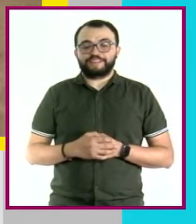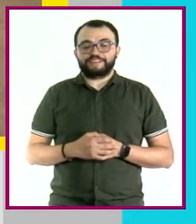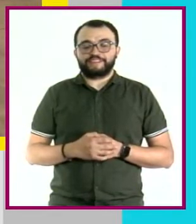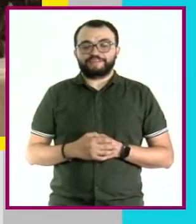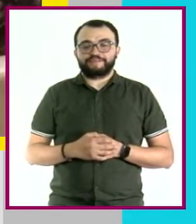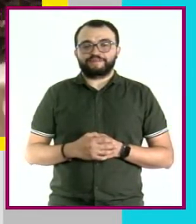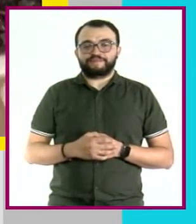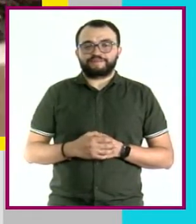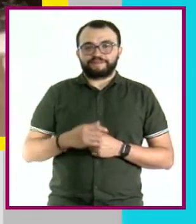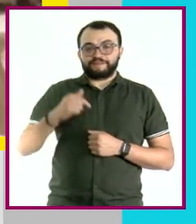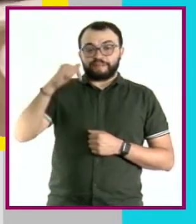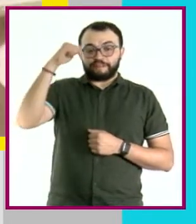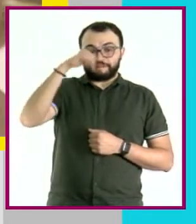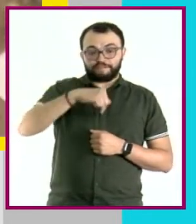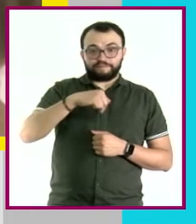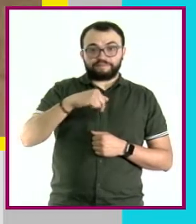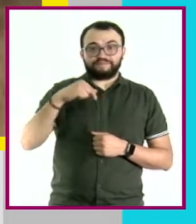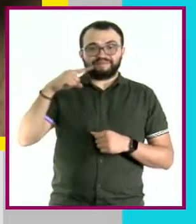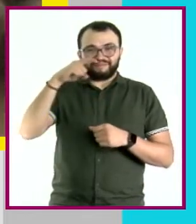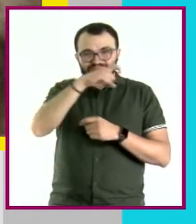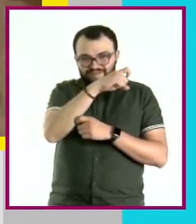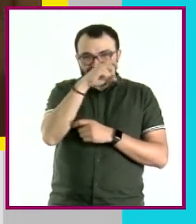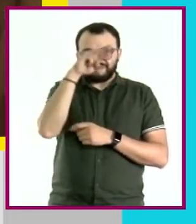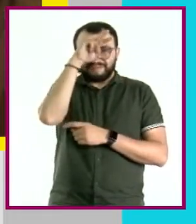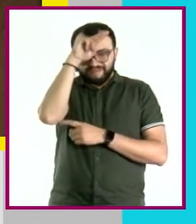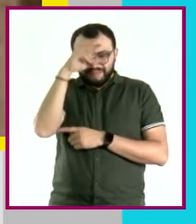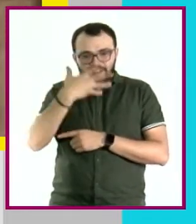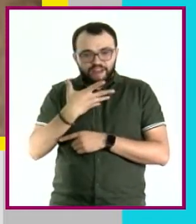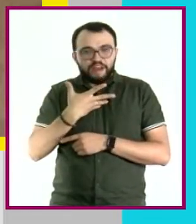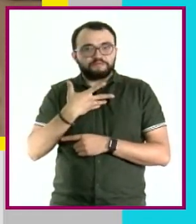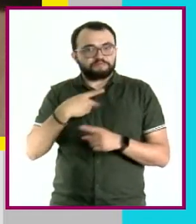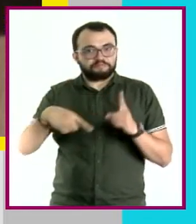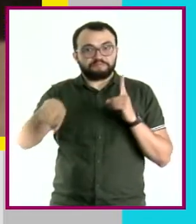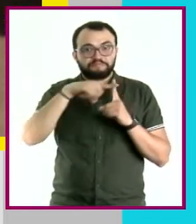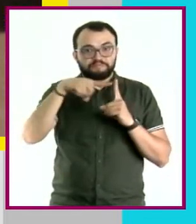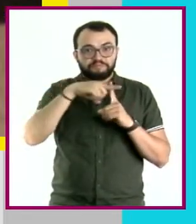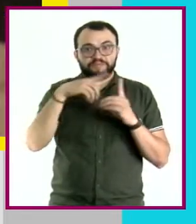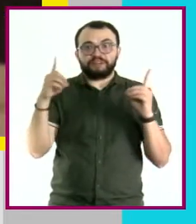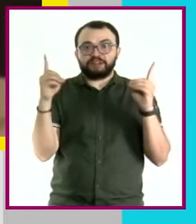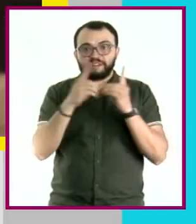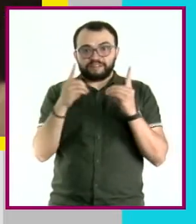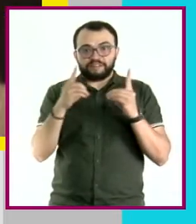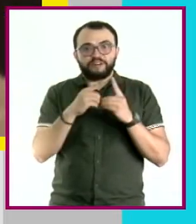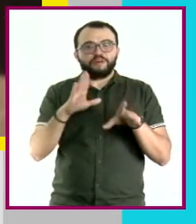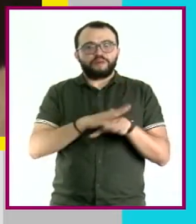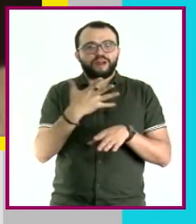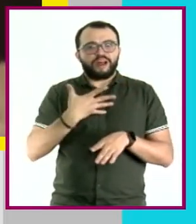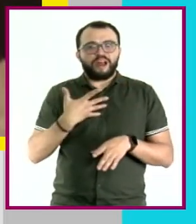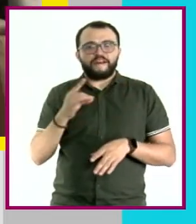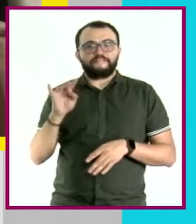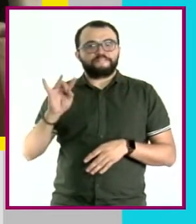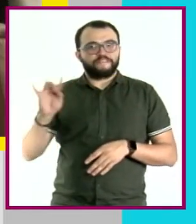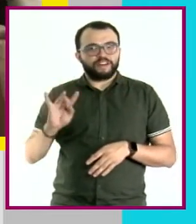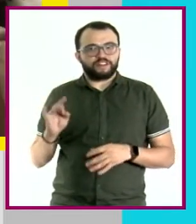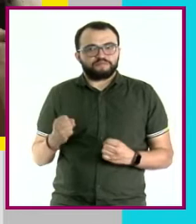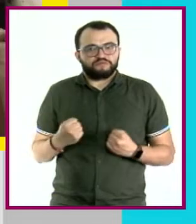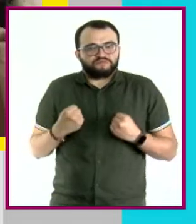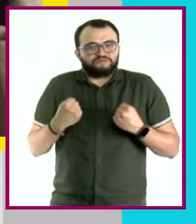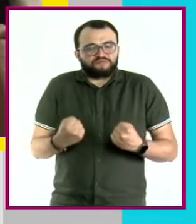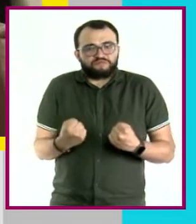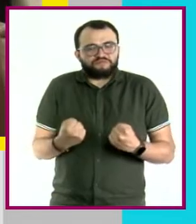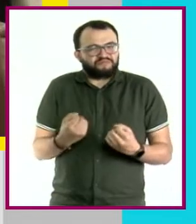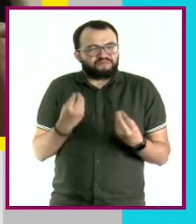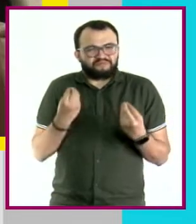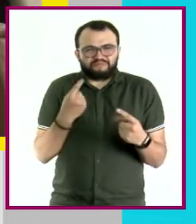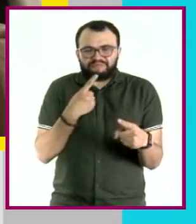Aquí los insectos aportan una contribución positiva a la dieta, dado que están llenos de proteínas, vitaminas, fibra y minerales.